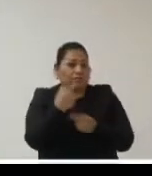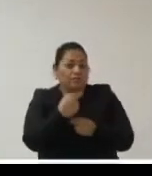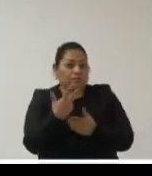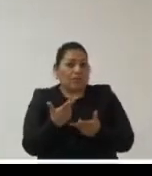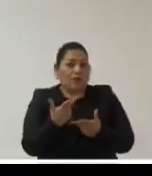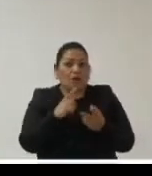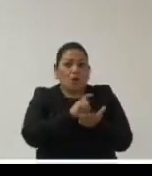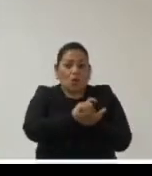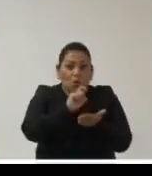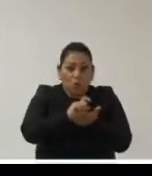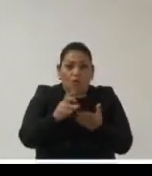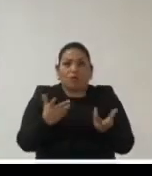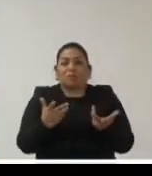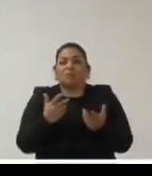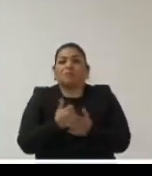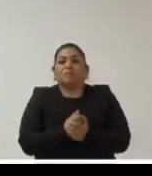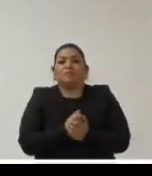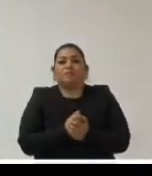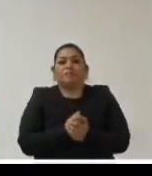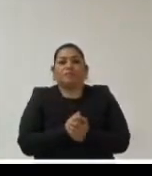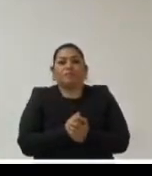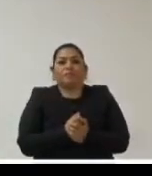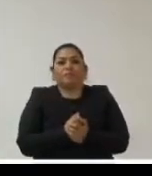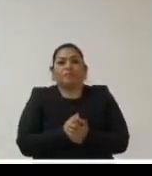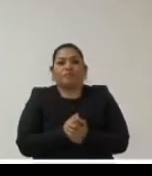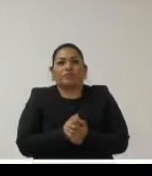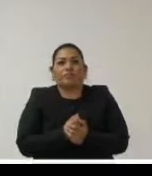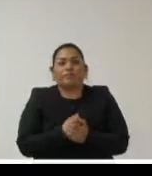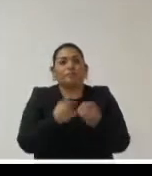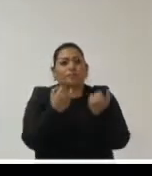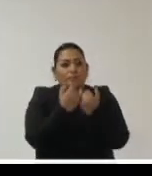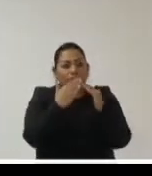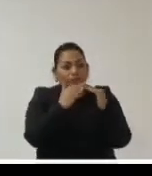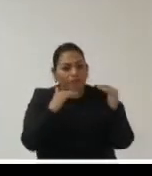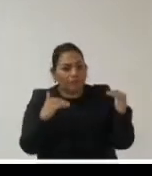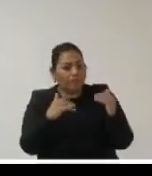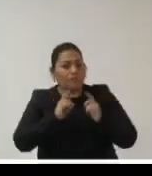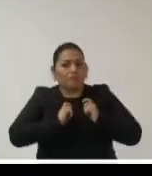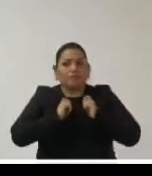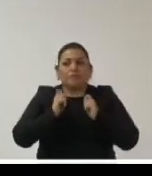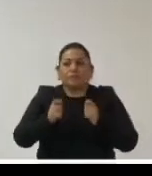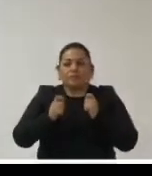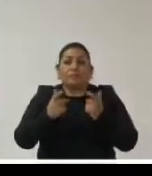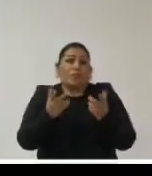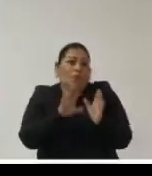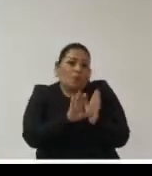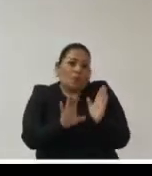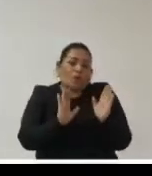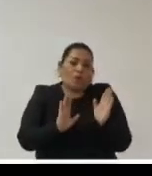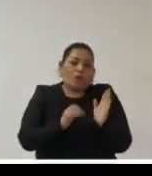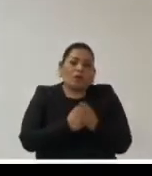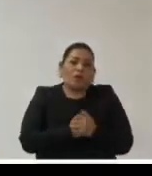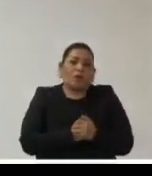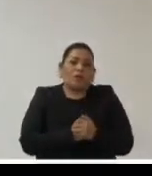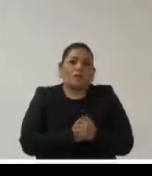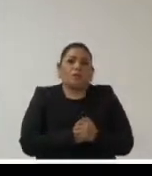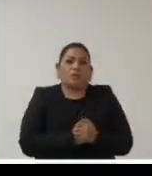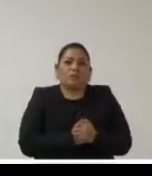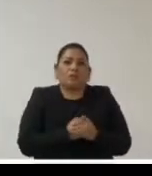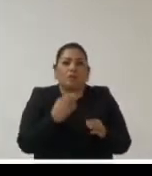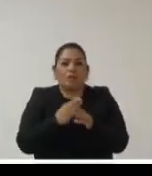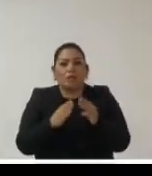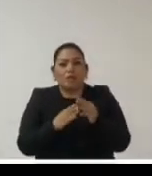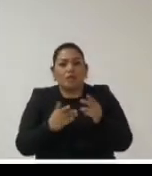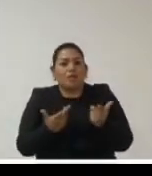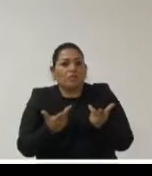o compras públicas que pueden ser acordadas no bajo parámetros de la igualdad respecto a la posibilidad de competir por ejemplo por licitaciones en materia